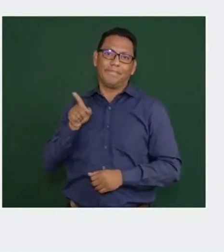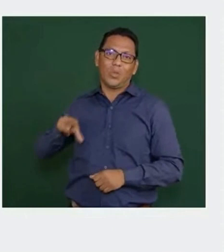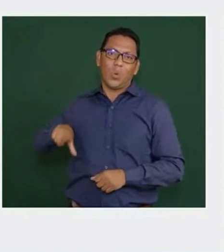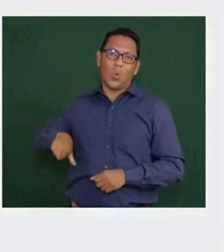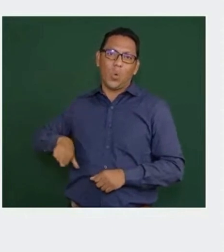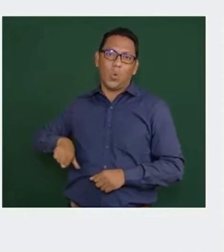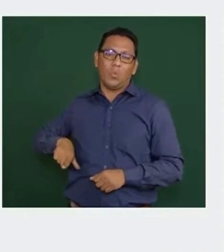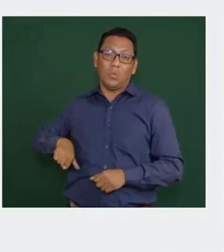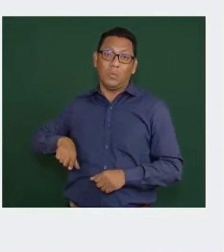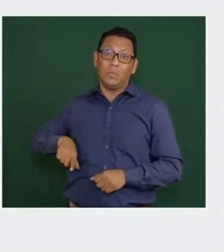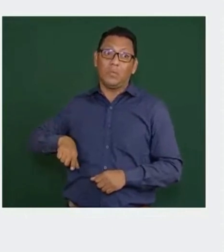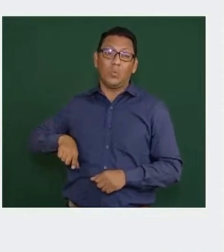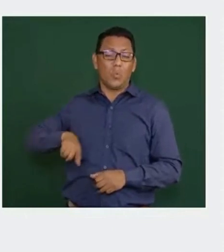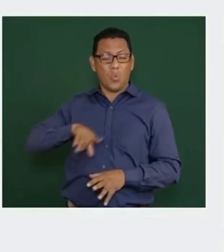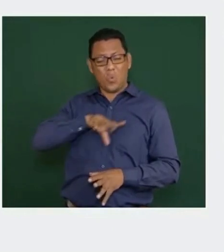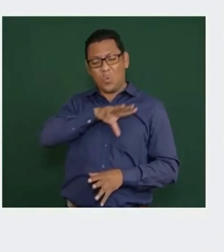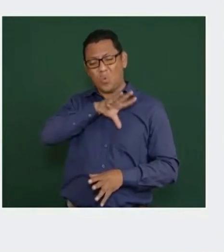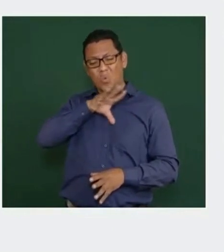una suscripción.